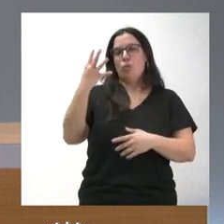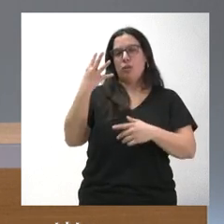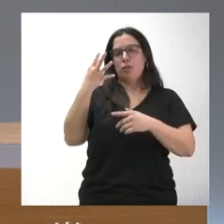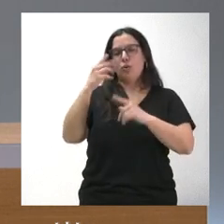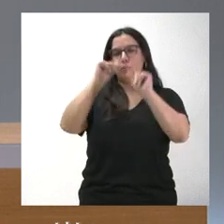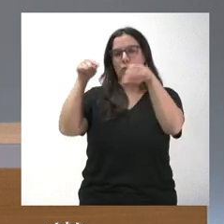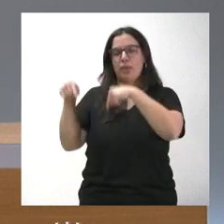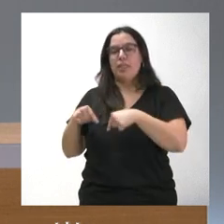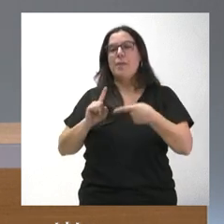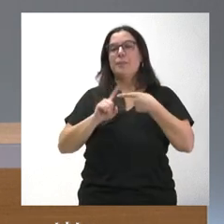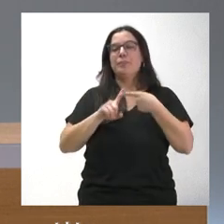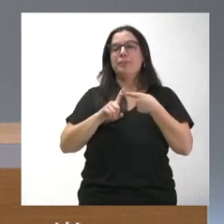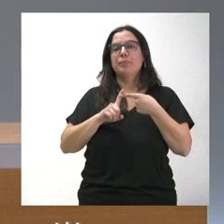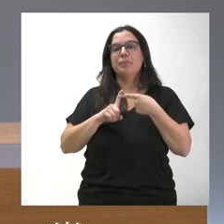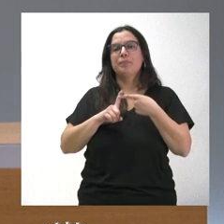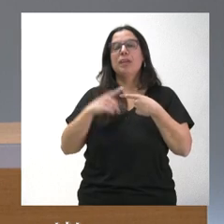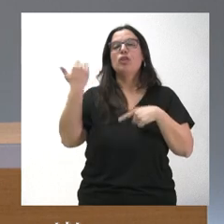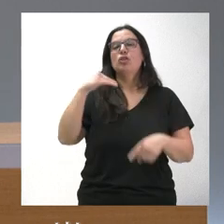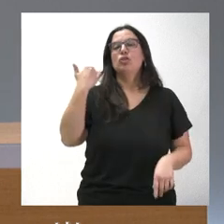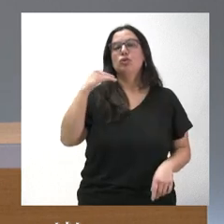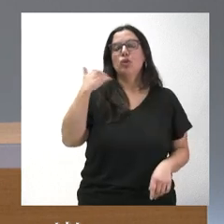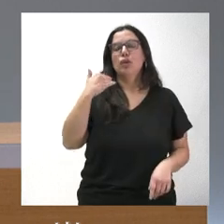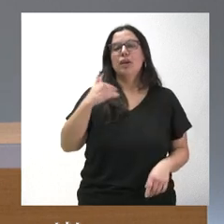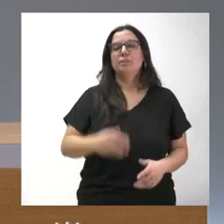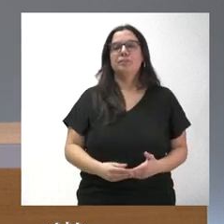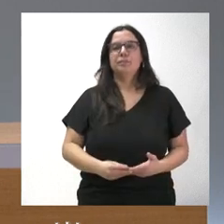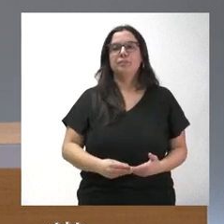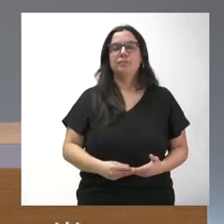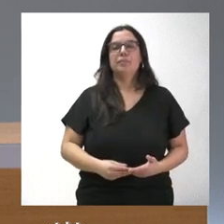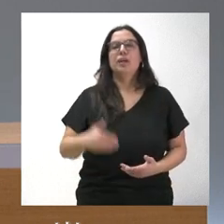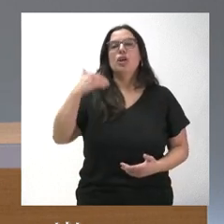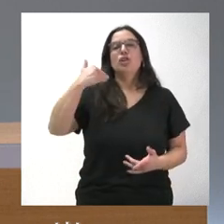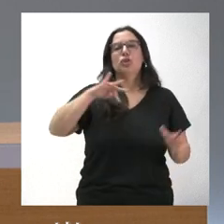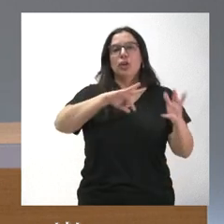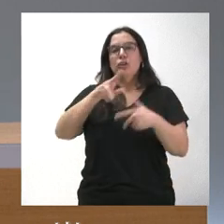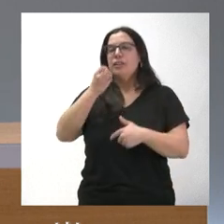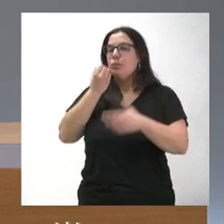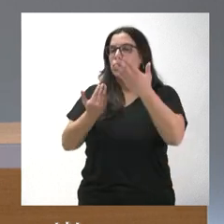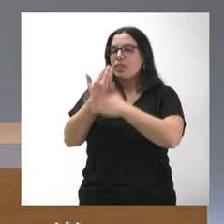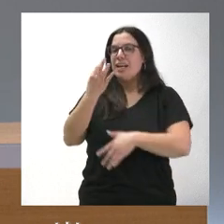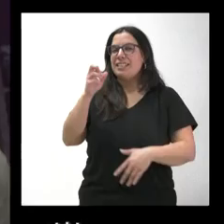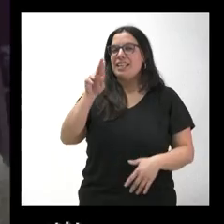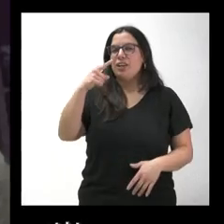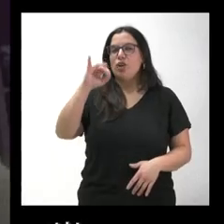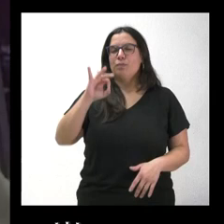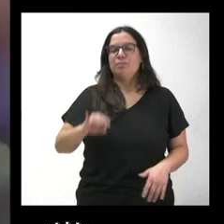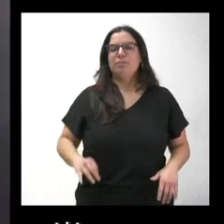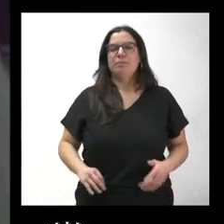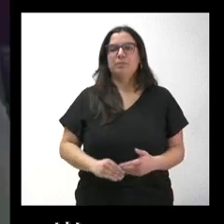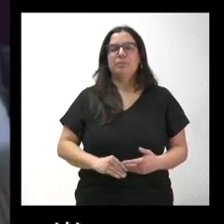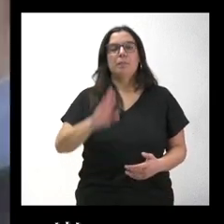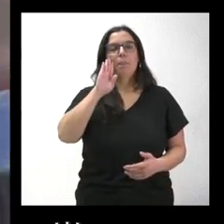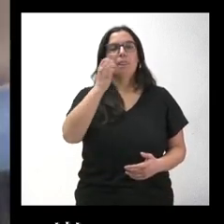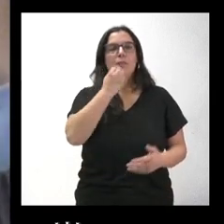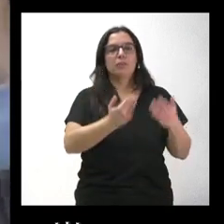La primera de ellas nos lleva a Soria, con Sergio García, de Soria Noticias. Buenos días, Sergio. Hola, buenos